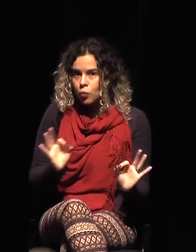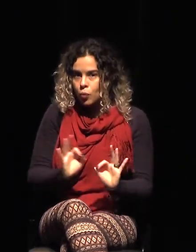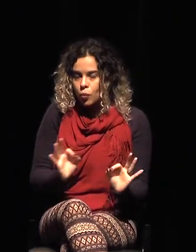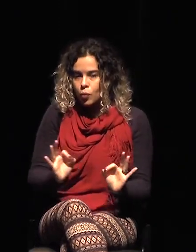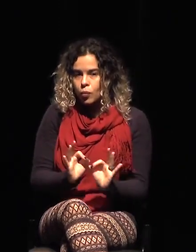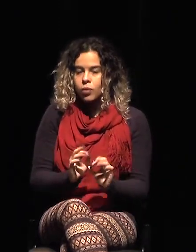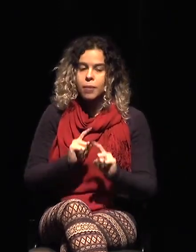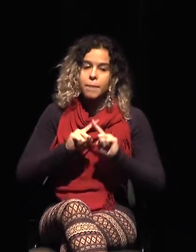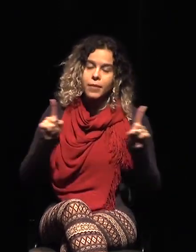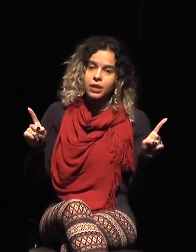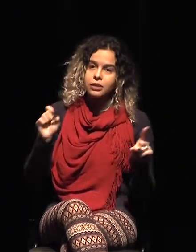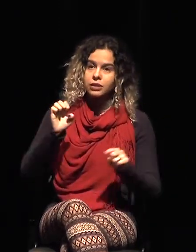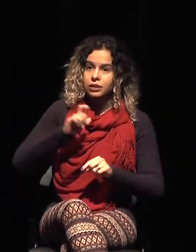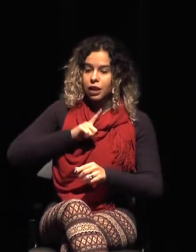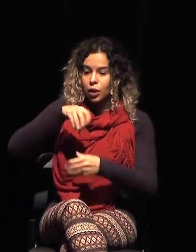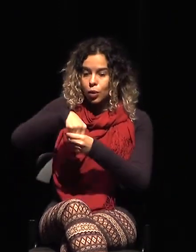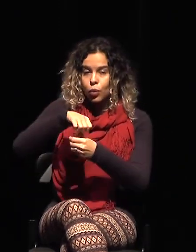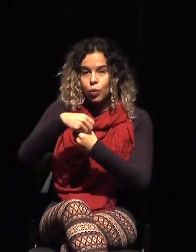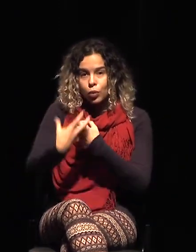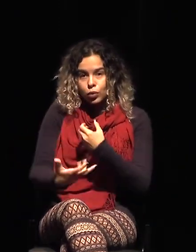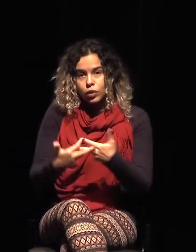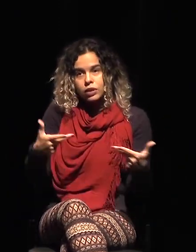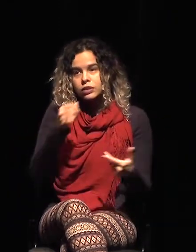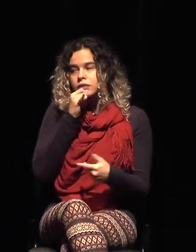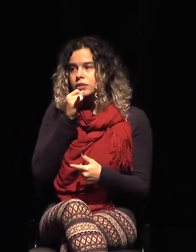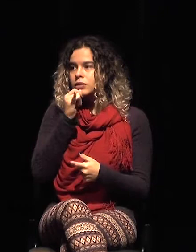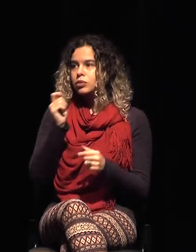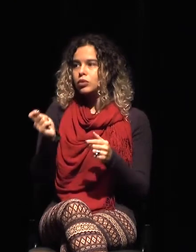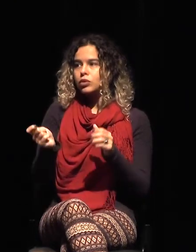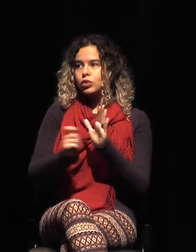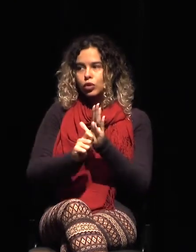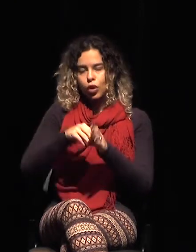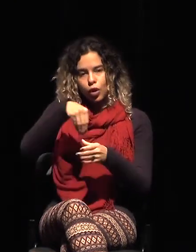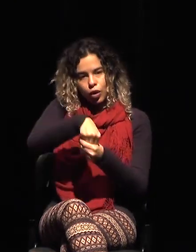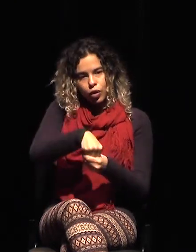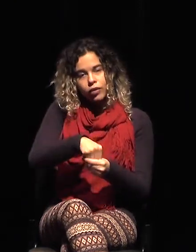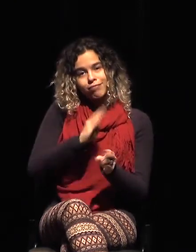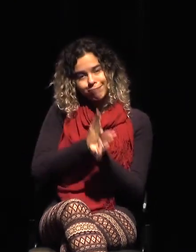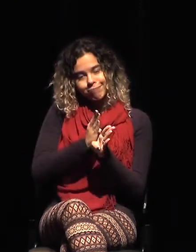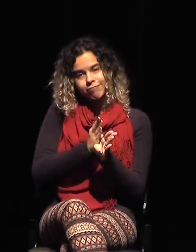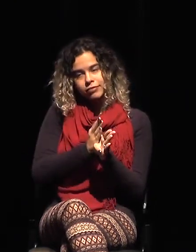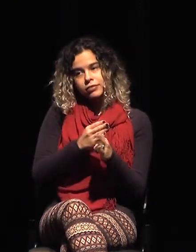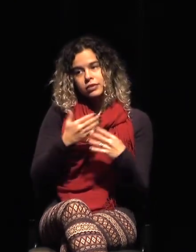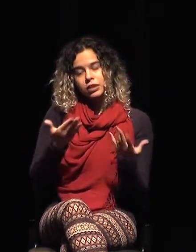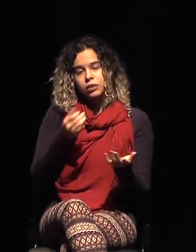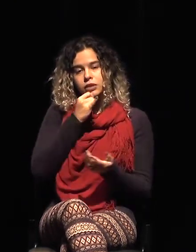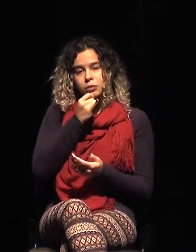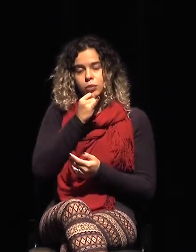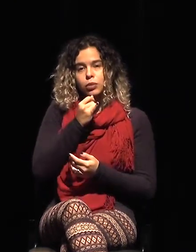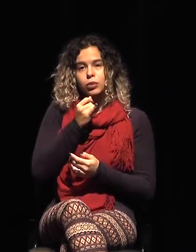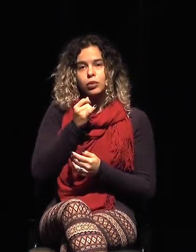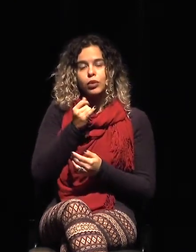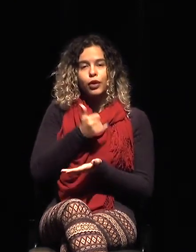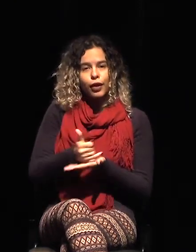ejemplo, con drogas, lo identificamos. Drogas, básicamente cocaína en la entrada, no. Pero a veces puede ser marihuana,